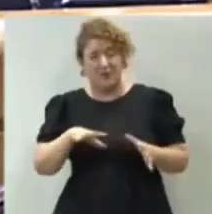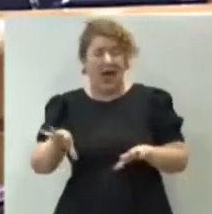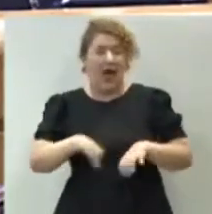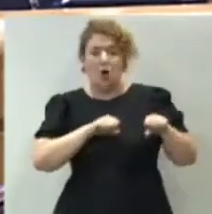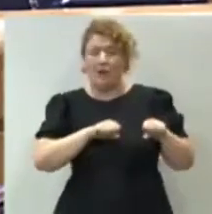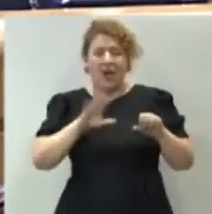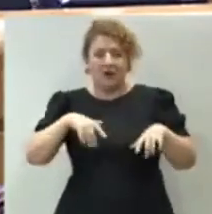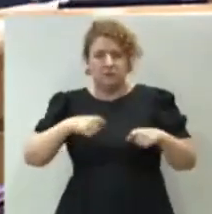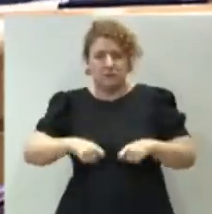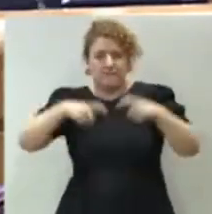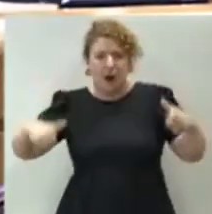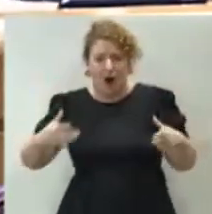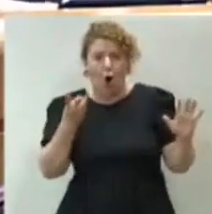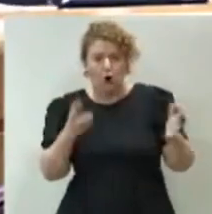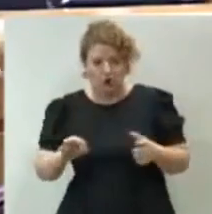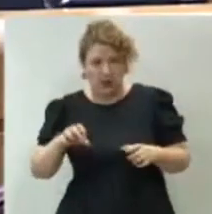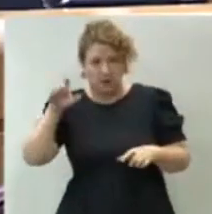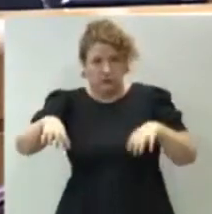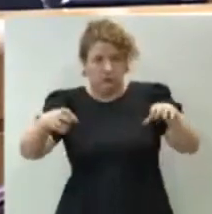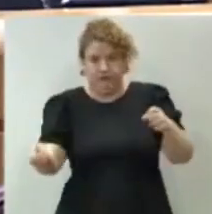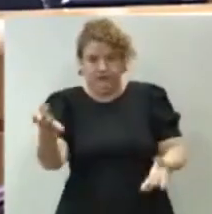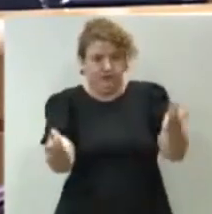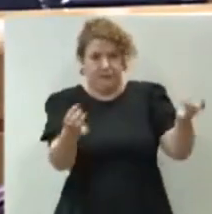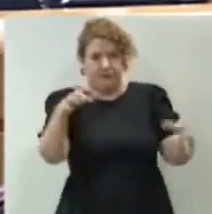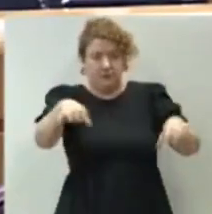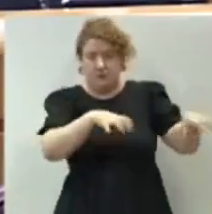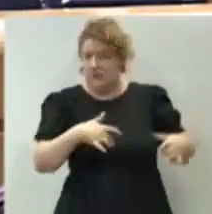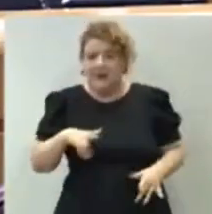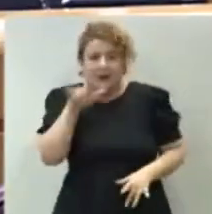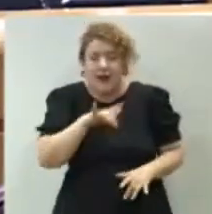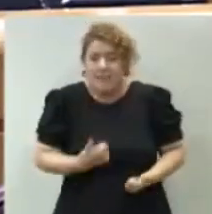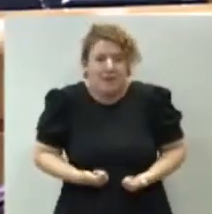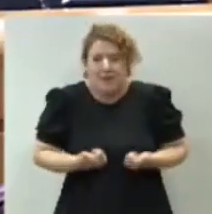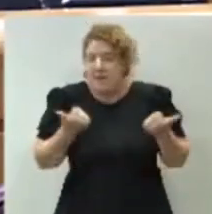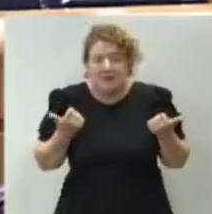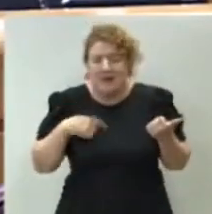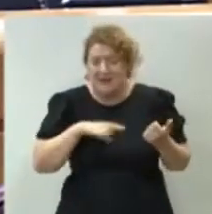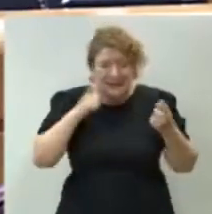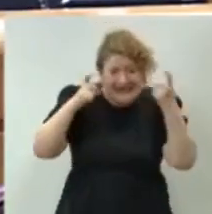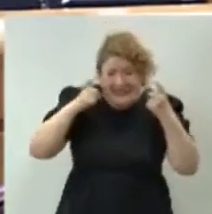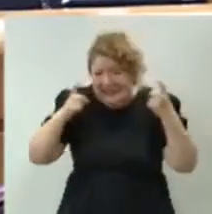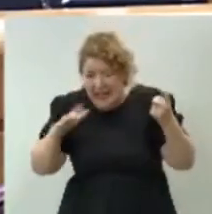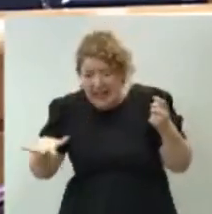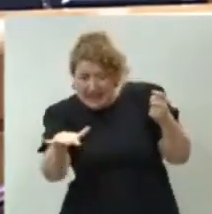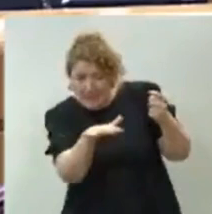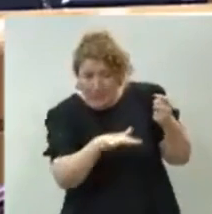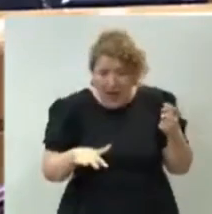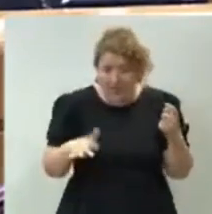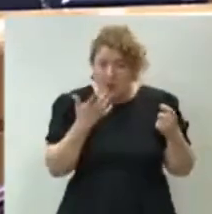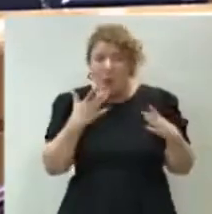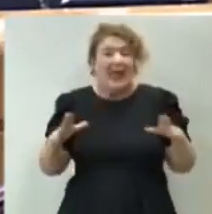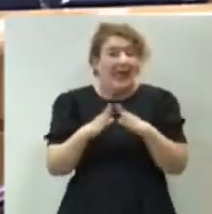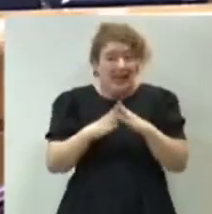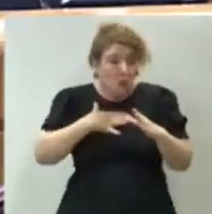de año a Canarias y Canarias ante esta situación, ante este drama, está haciendo todo lo posible por habilitar espacios hasta de